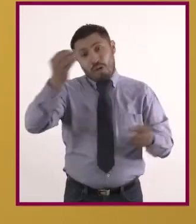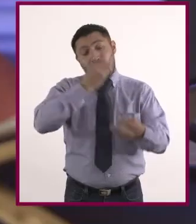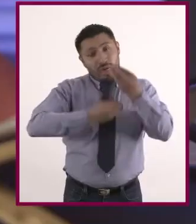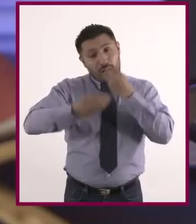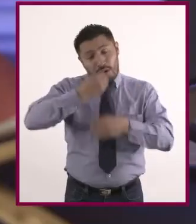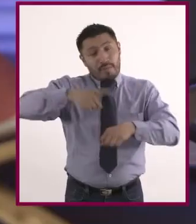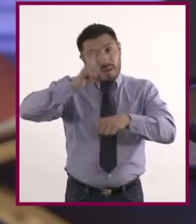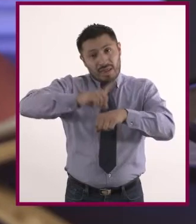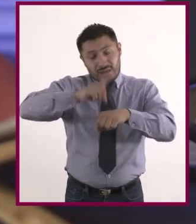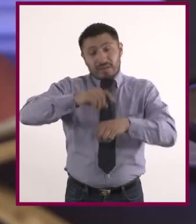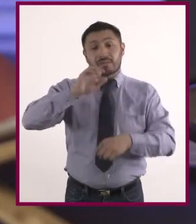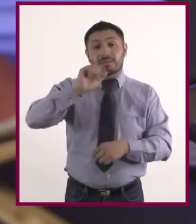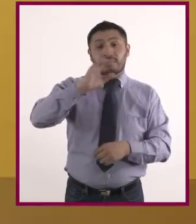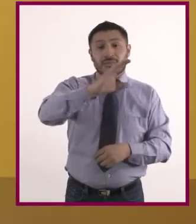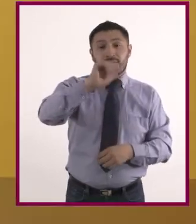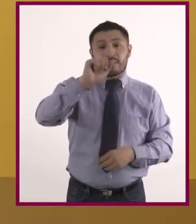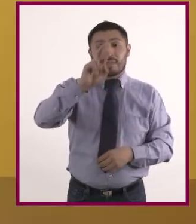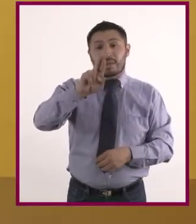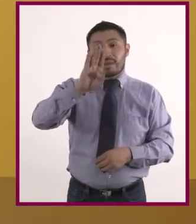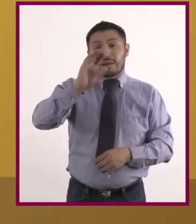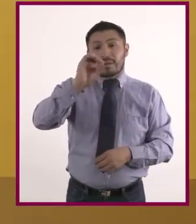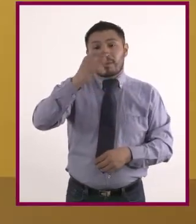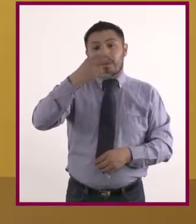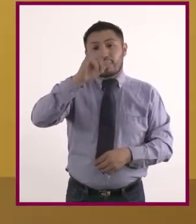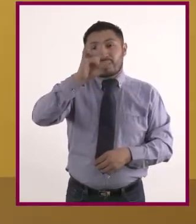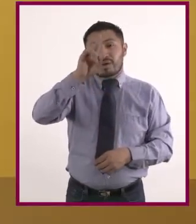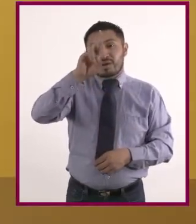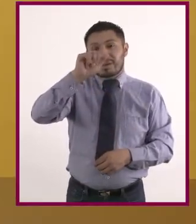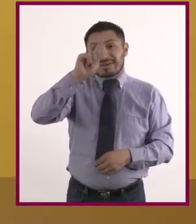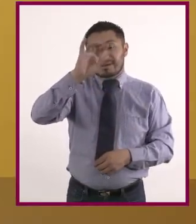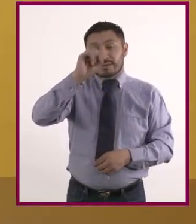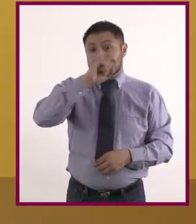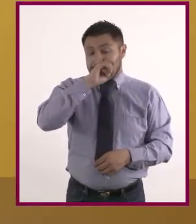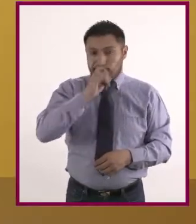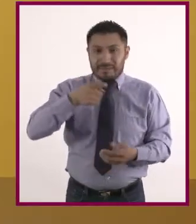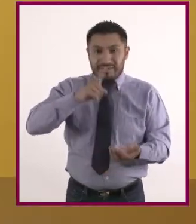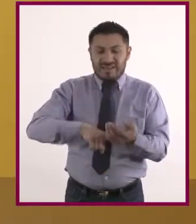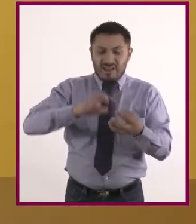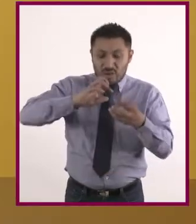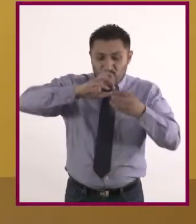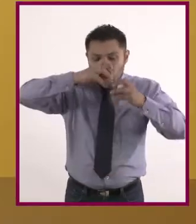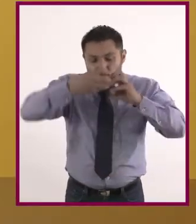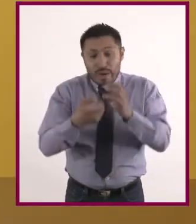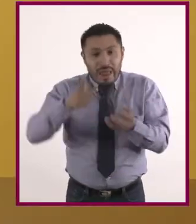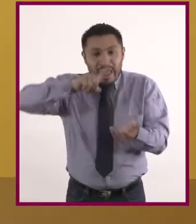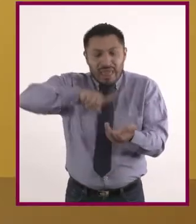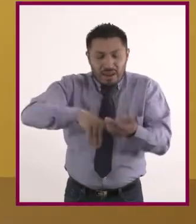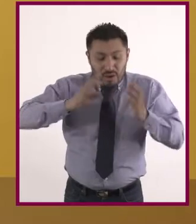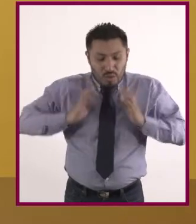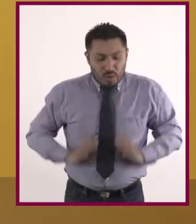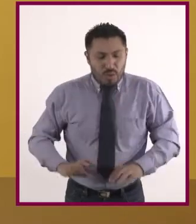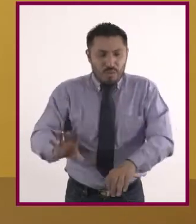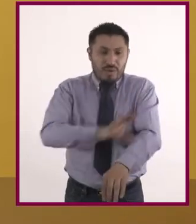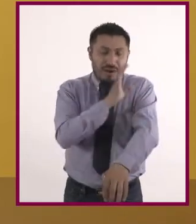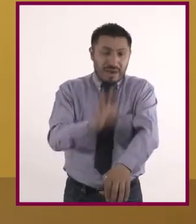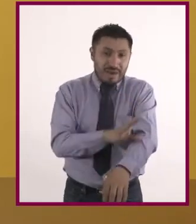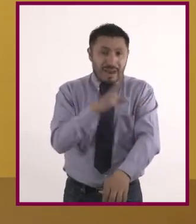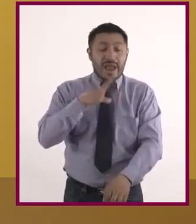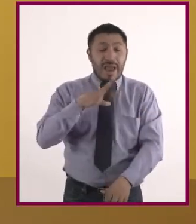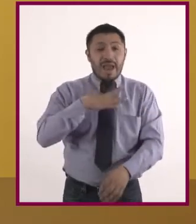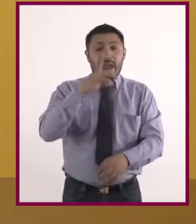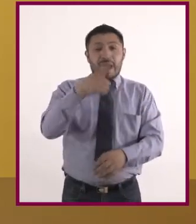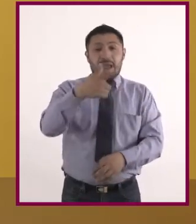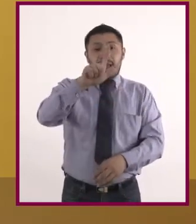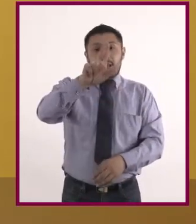vida diaria. ¿Qué son los carbohidratos? Son moléculas que constituyen reservas energéticas del cuerpo. Su digestión produce la glucosa,